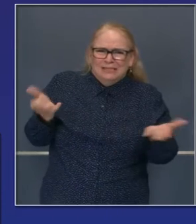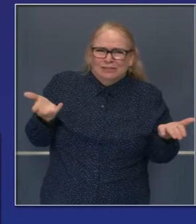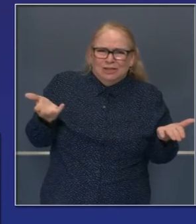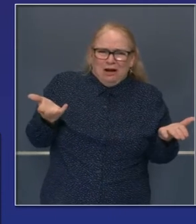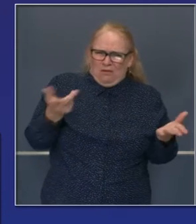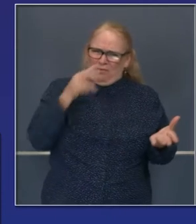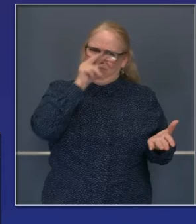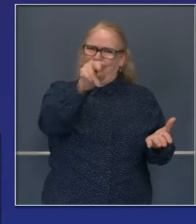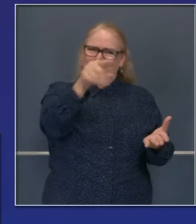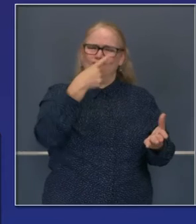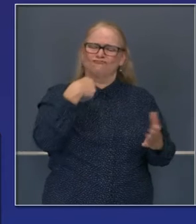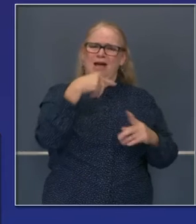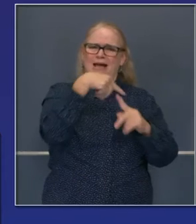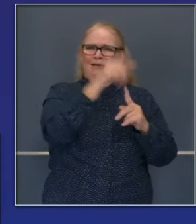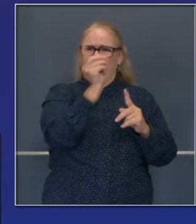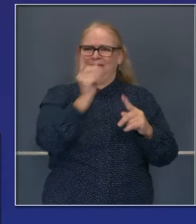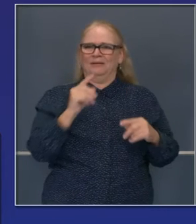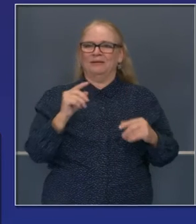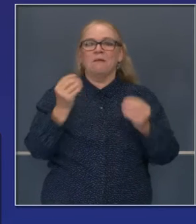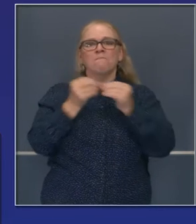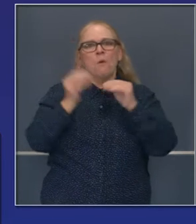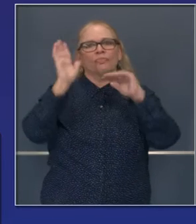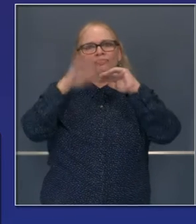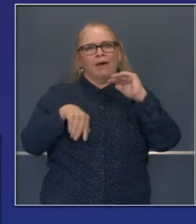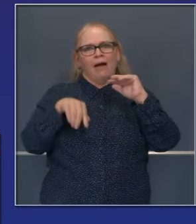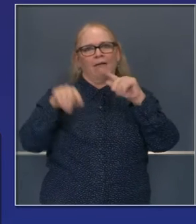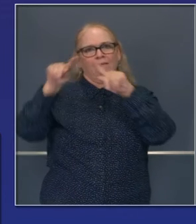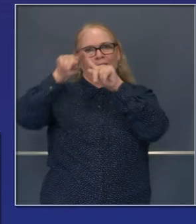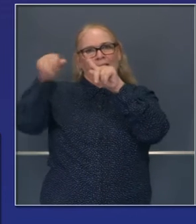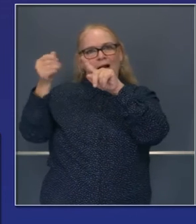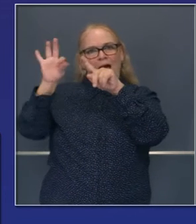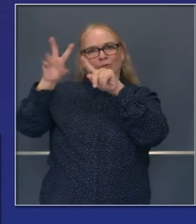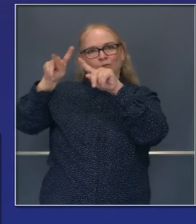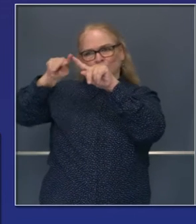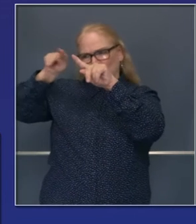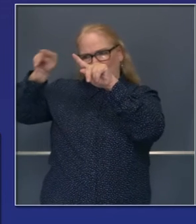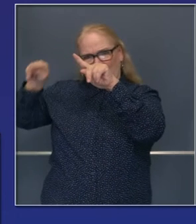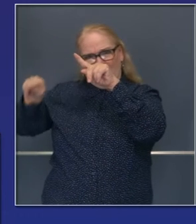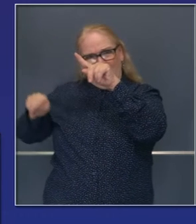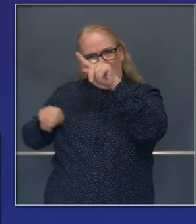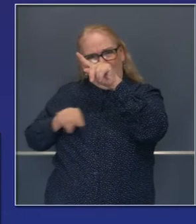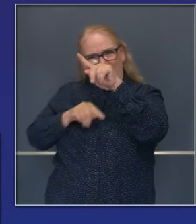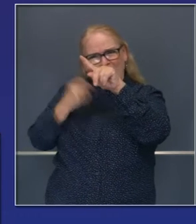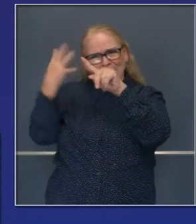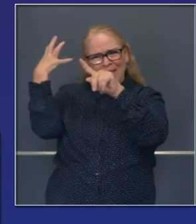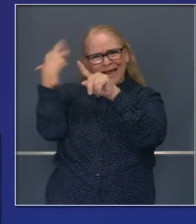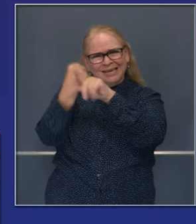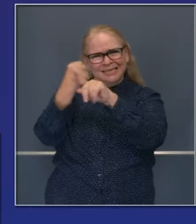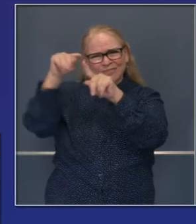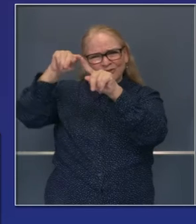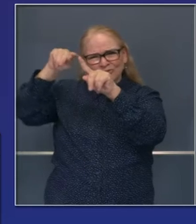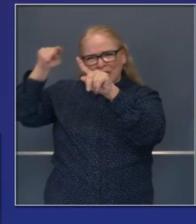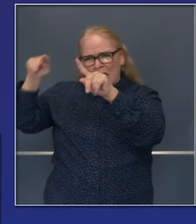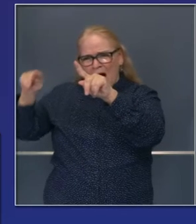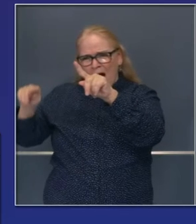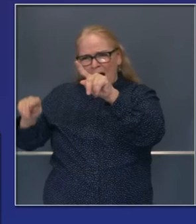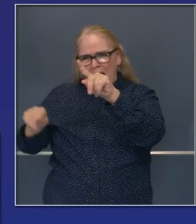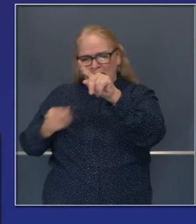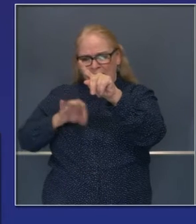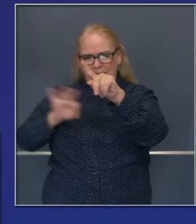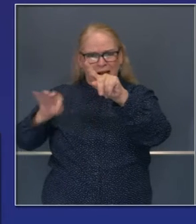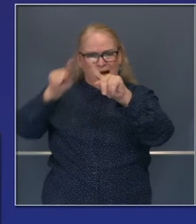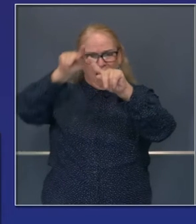California. Representa más que todos los incendios que ocurrieron entre 1932 y 1999.